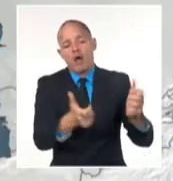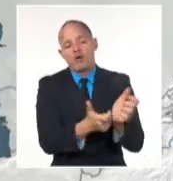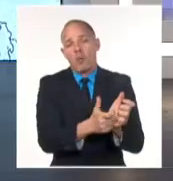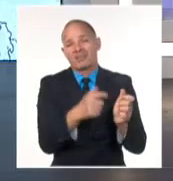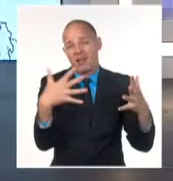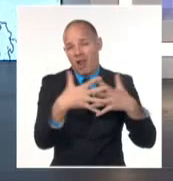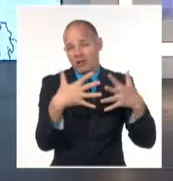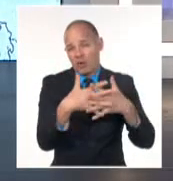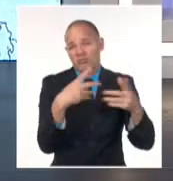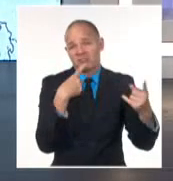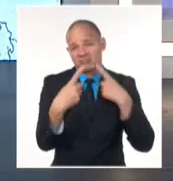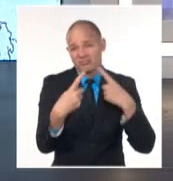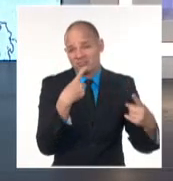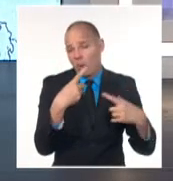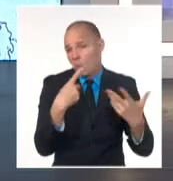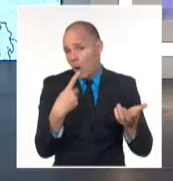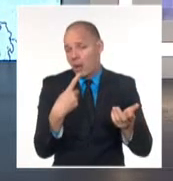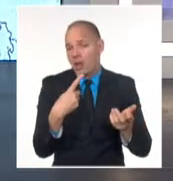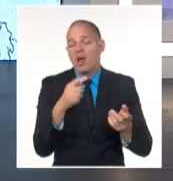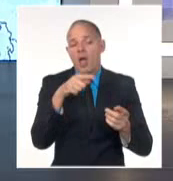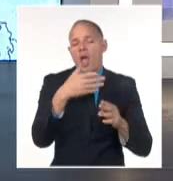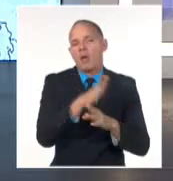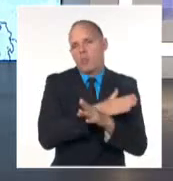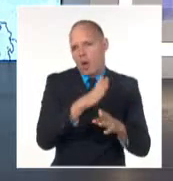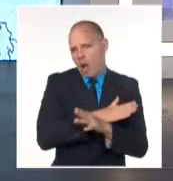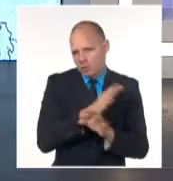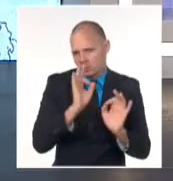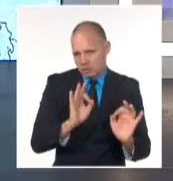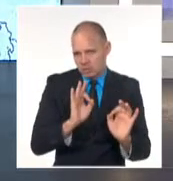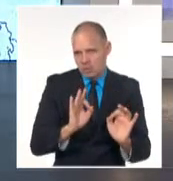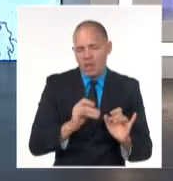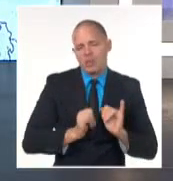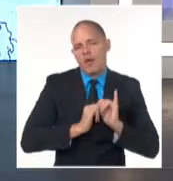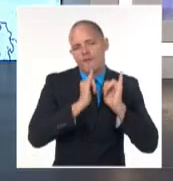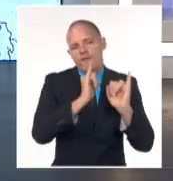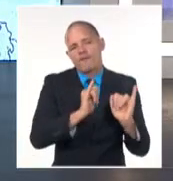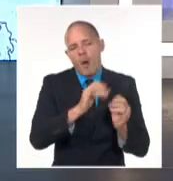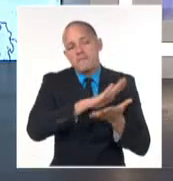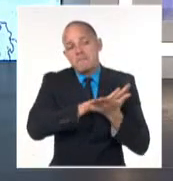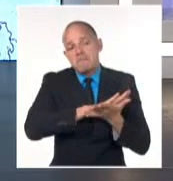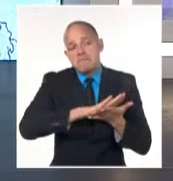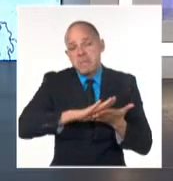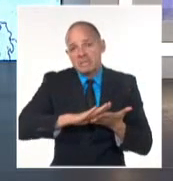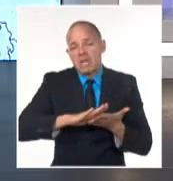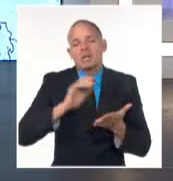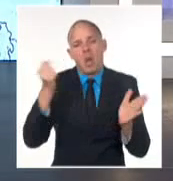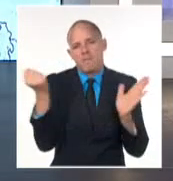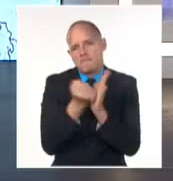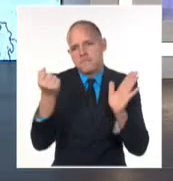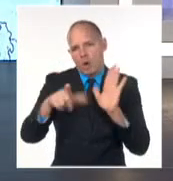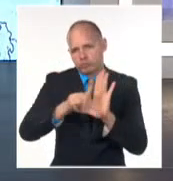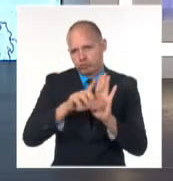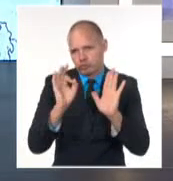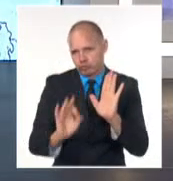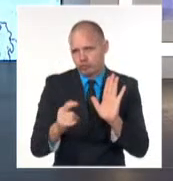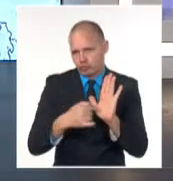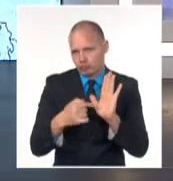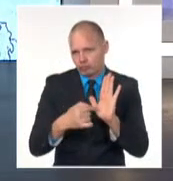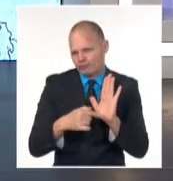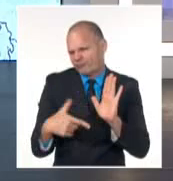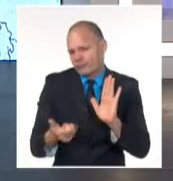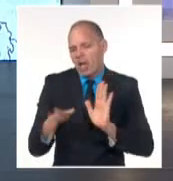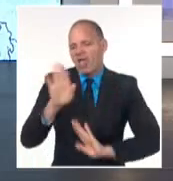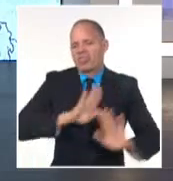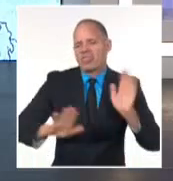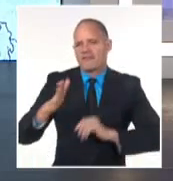intención de apartarse de la alianza guerrerista. La disposición fue incluida en la propuesta de ley de autorización de defensa nacional